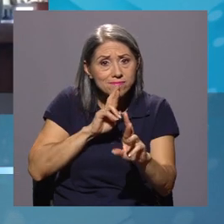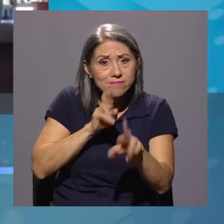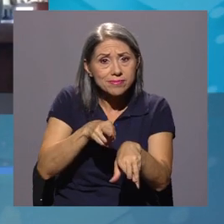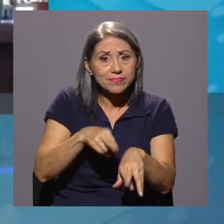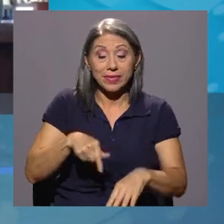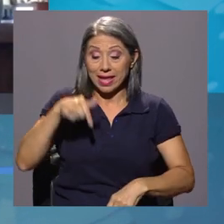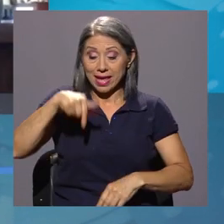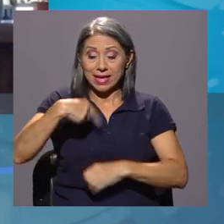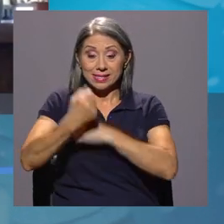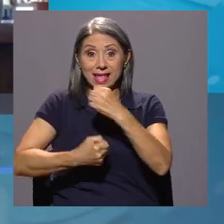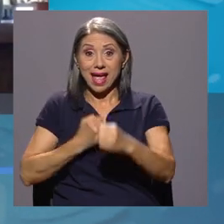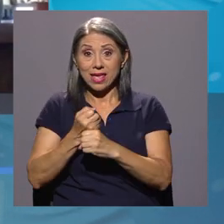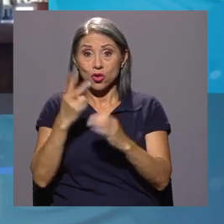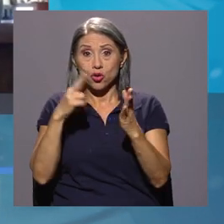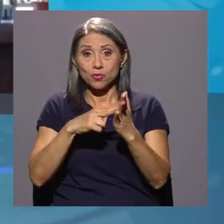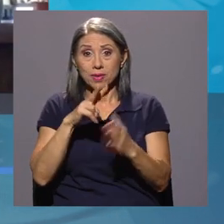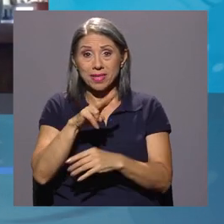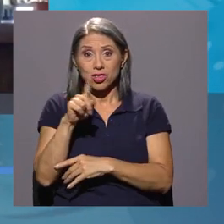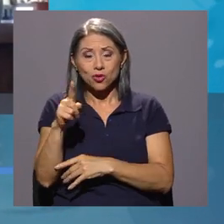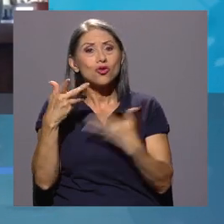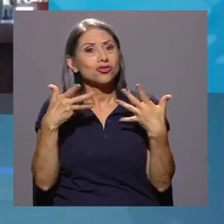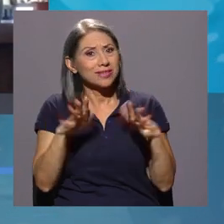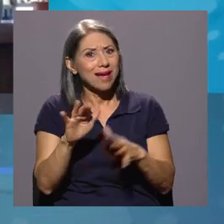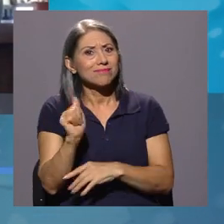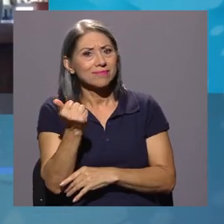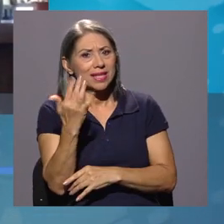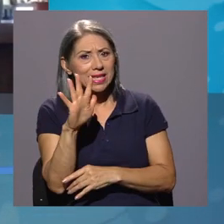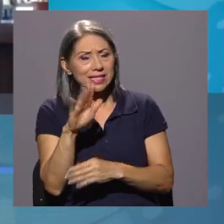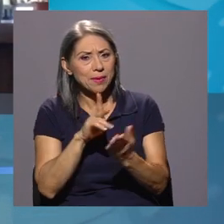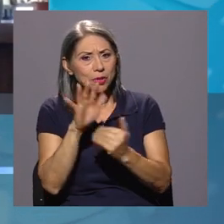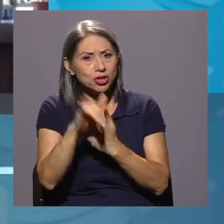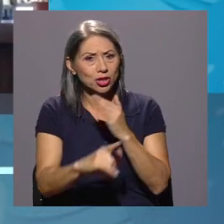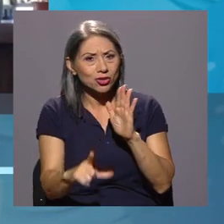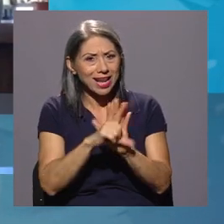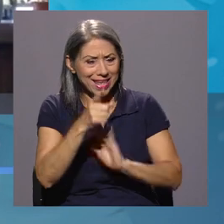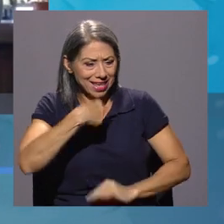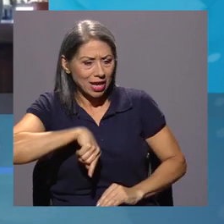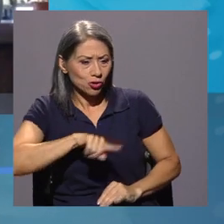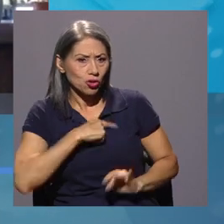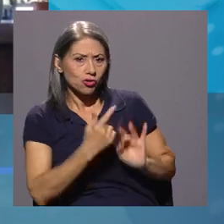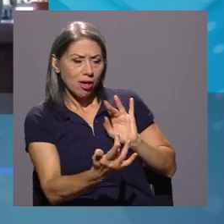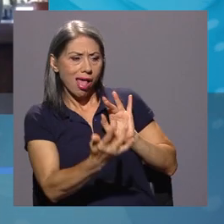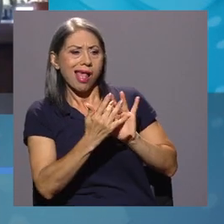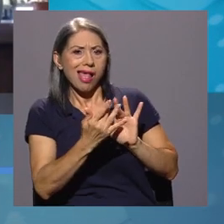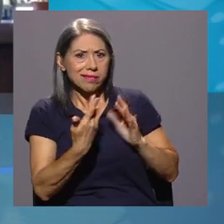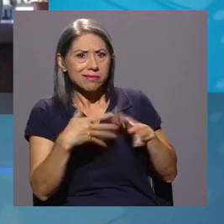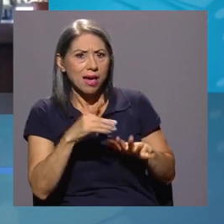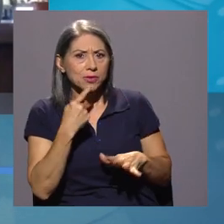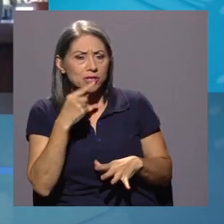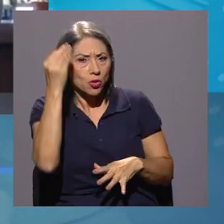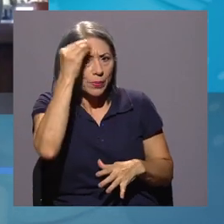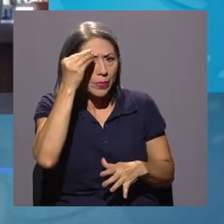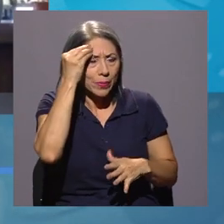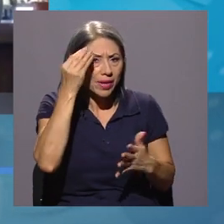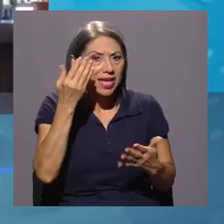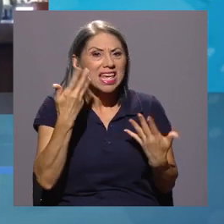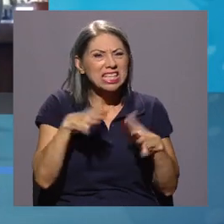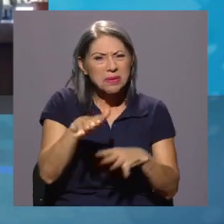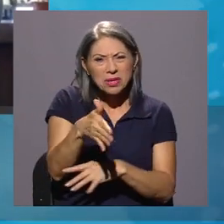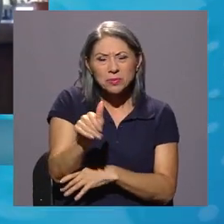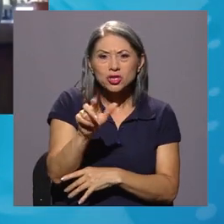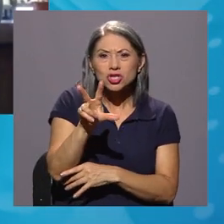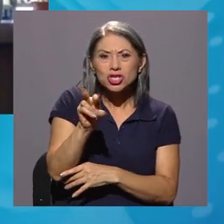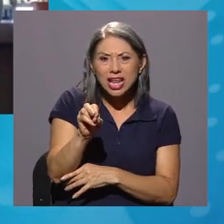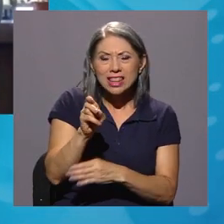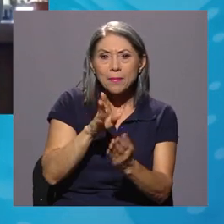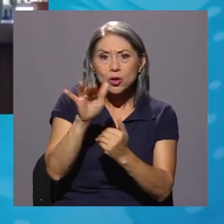el 2021, en lo que va de este año, ya llevamos 15 proyectos de ley, hemos emitido criterio y han ingresado alrededor de 30 proyectos